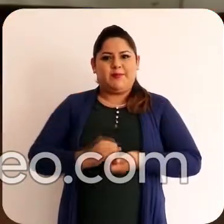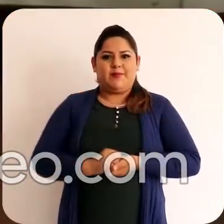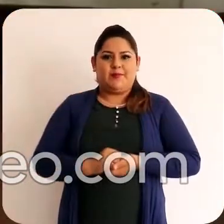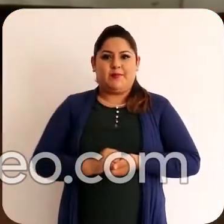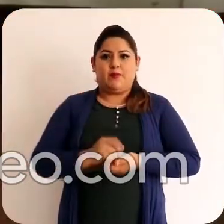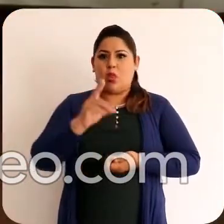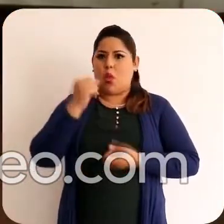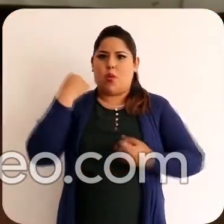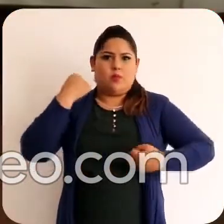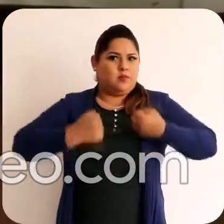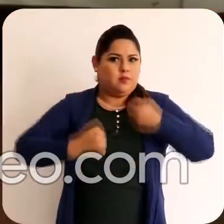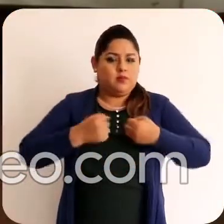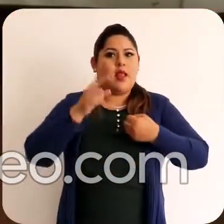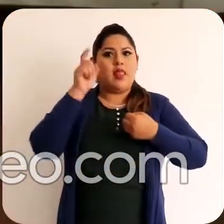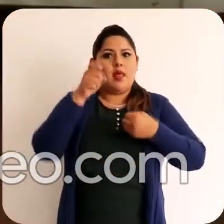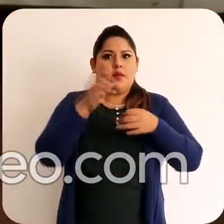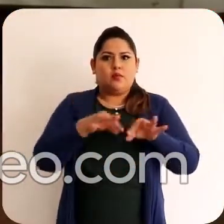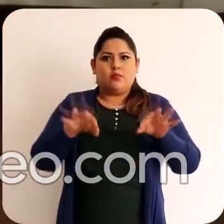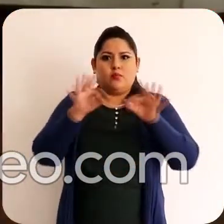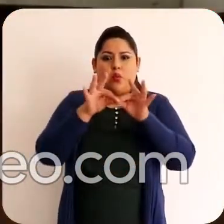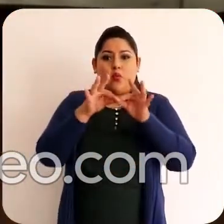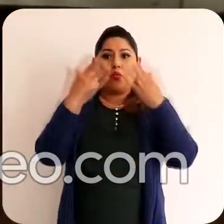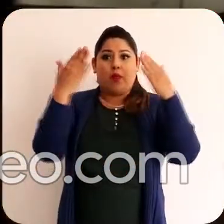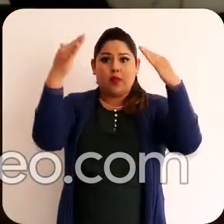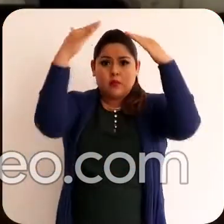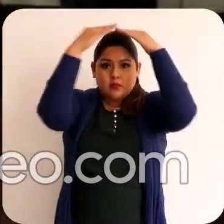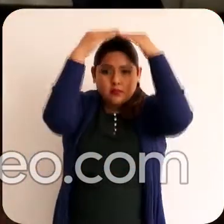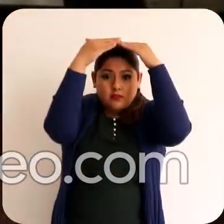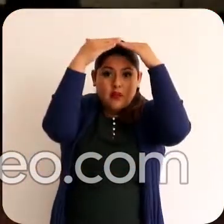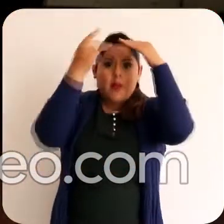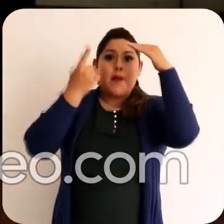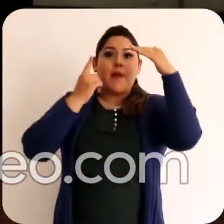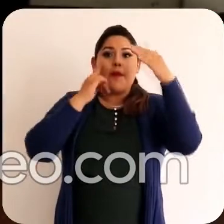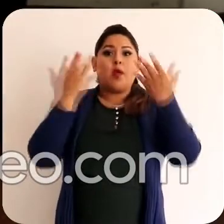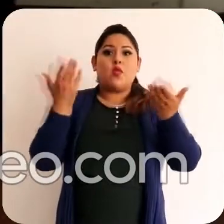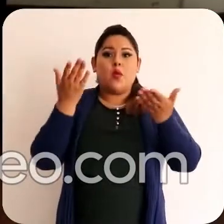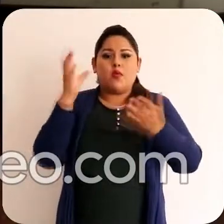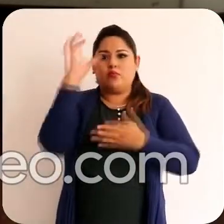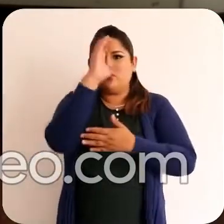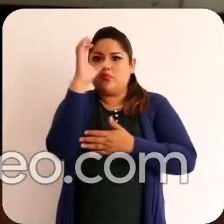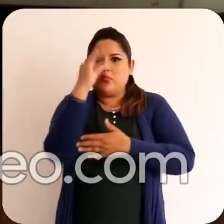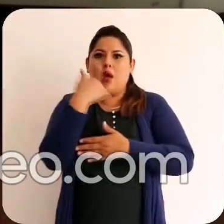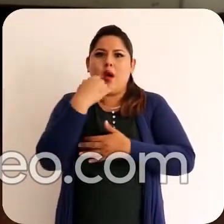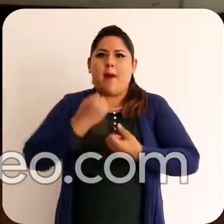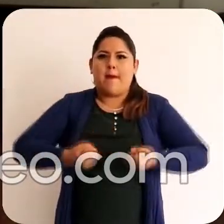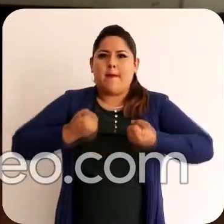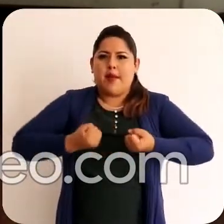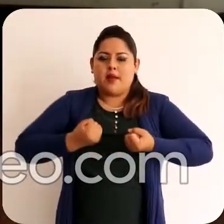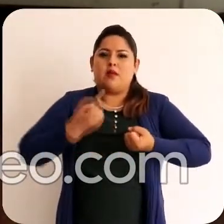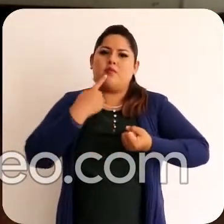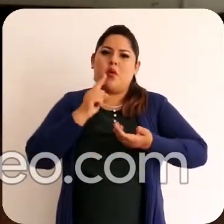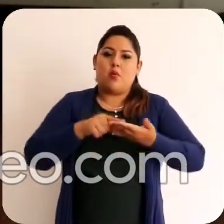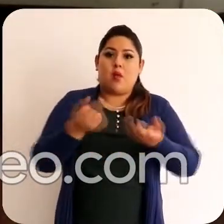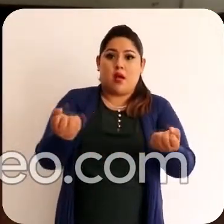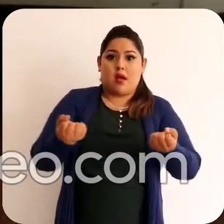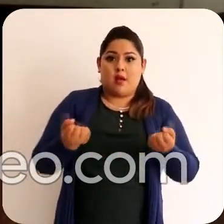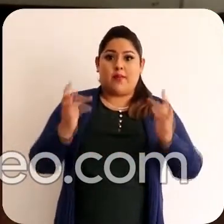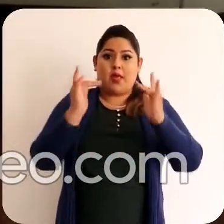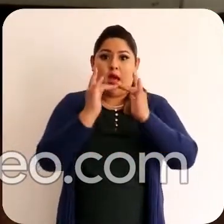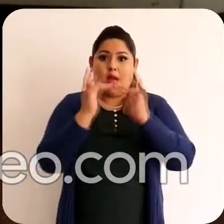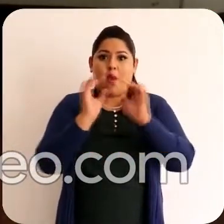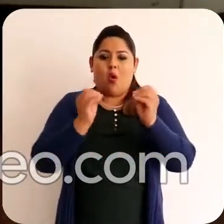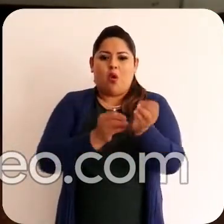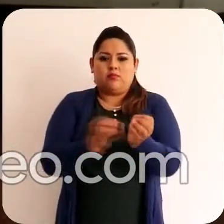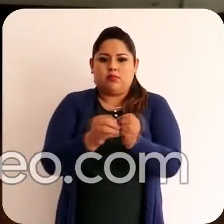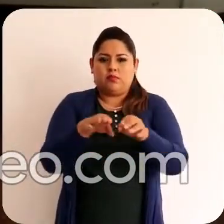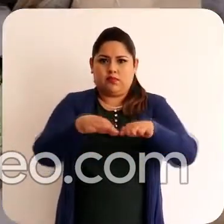No corras y trata de ubicarte cubriendo tu cabeza con los brazos Junto a una estructura fuerte como una cajonera, una cama o un